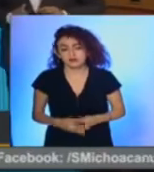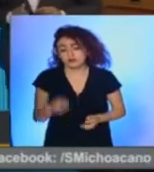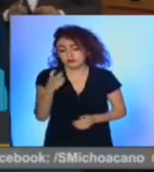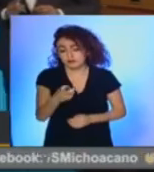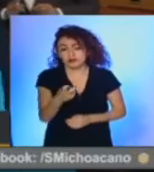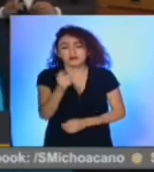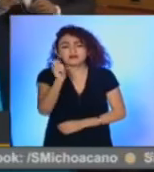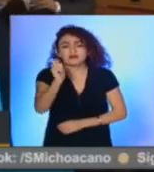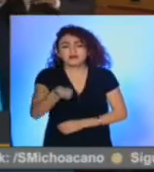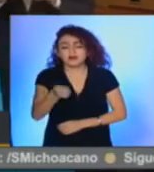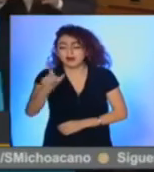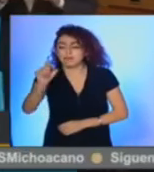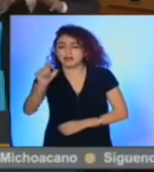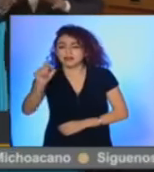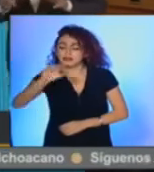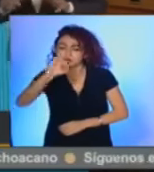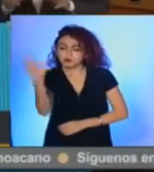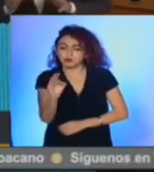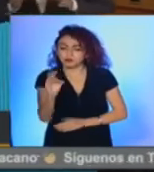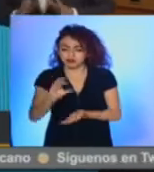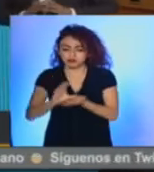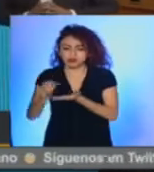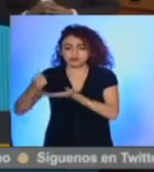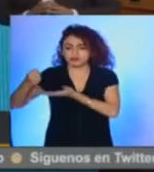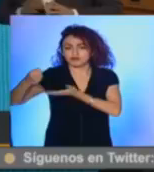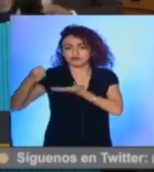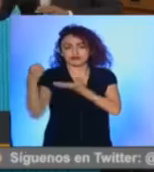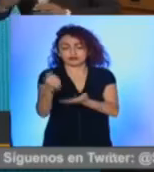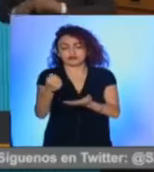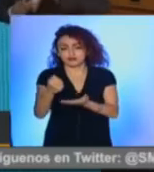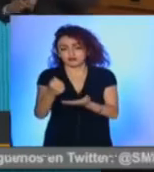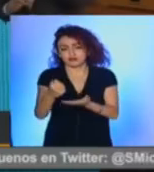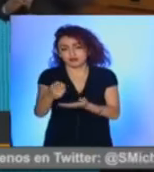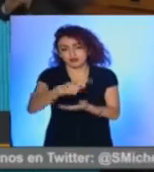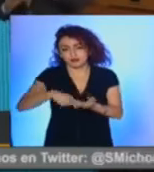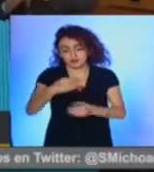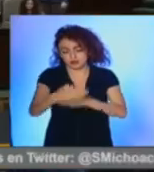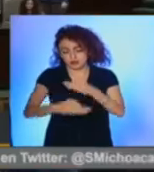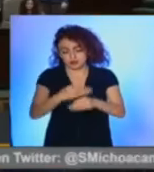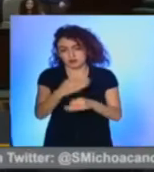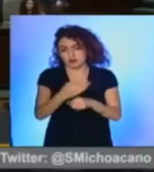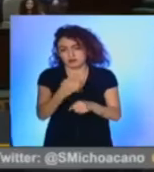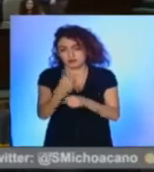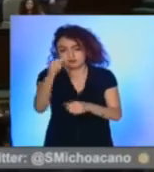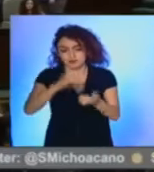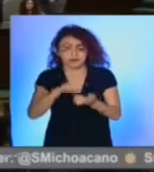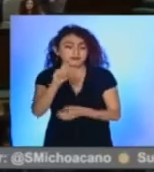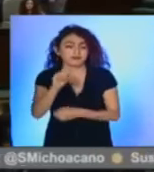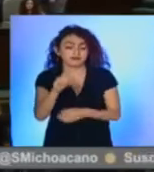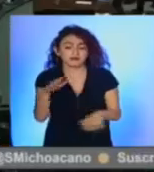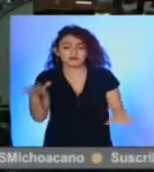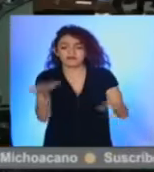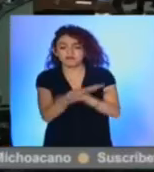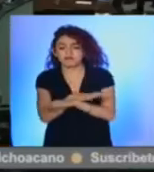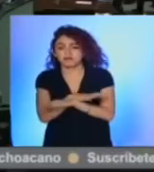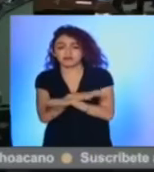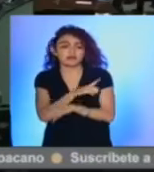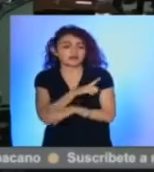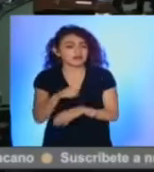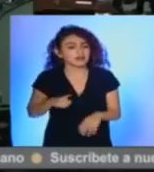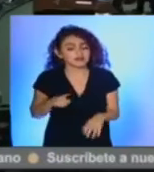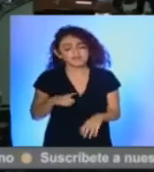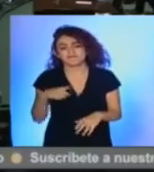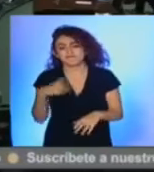20% del presupuesto que les correspondía para este año. La condición cambió, dijo el Ejecutivo, y debemos